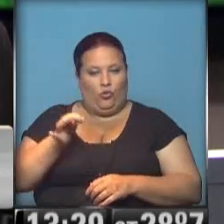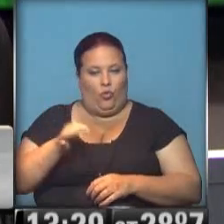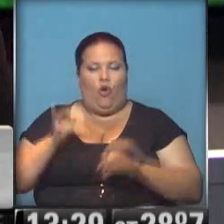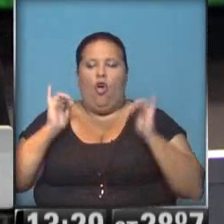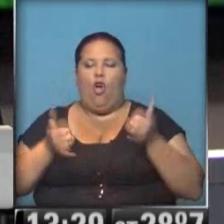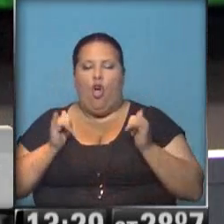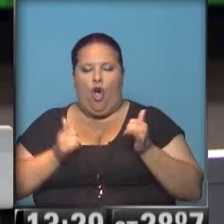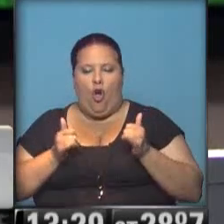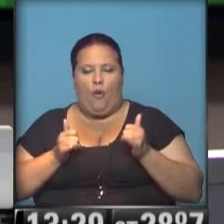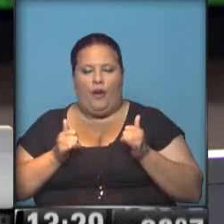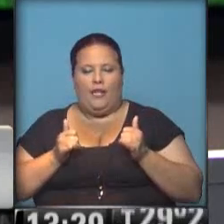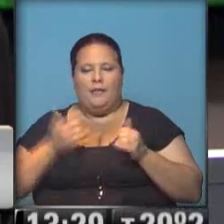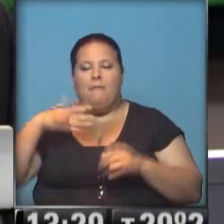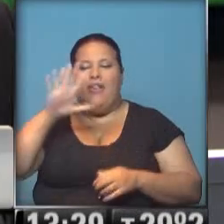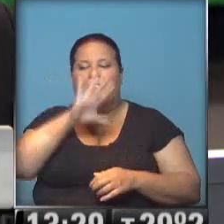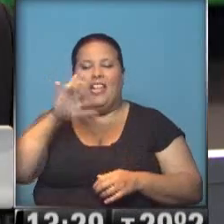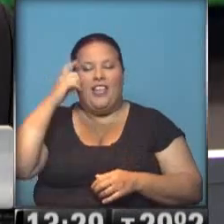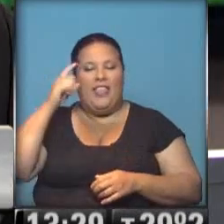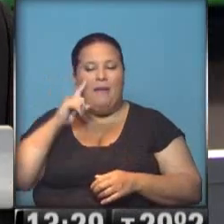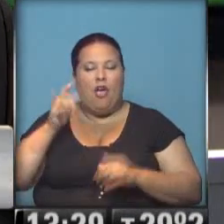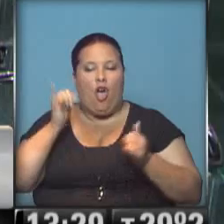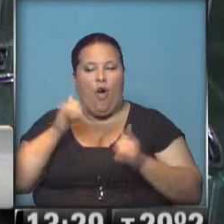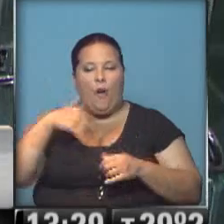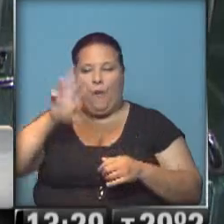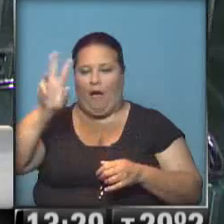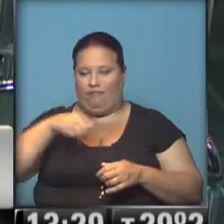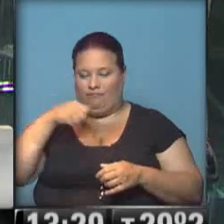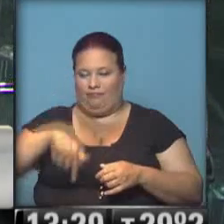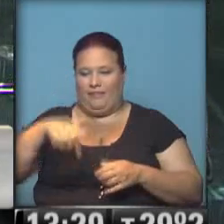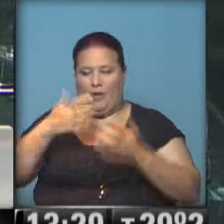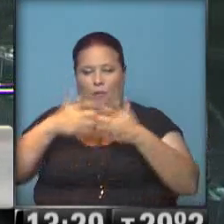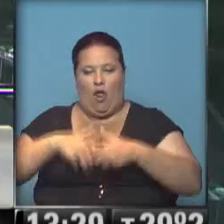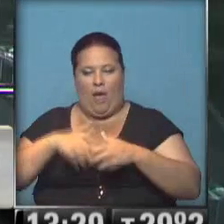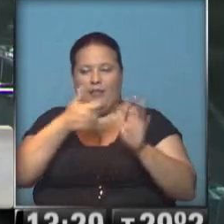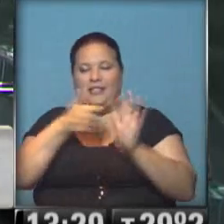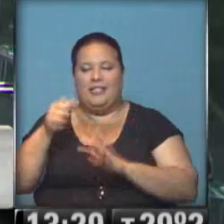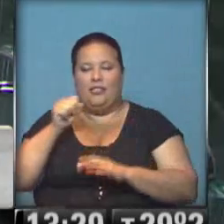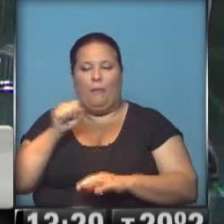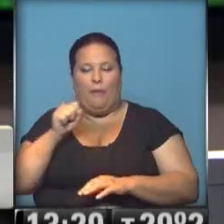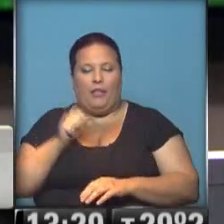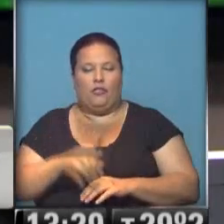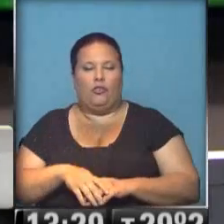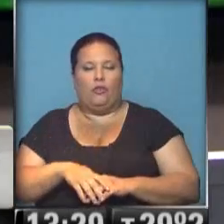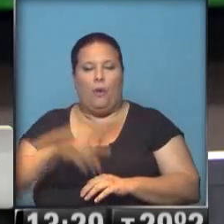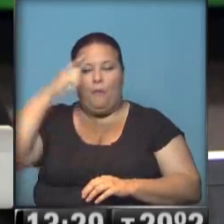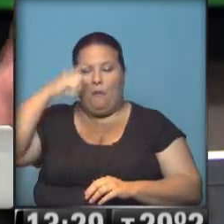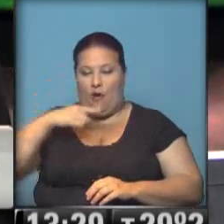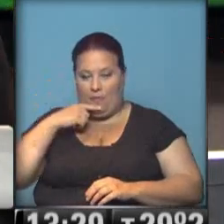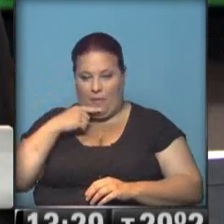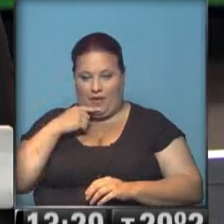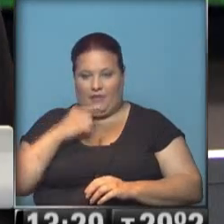jóvenes, más de 510.000 jóvenes ya van a estar cobrando en este programa, que son 600 pesos todos los meses.